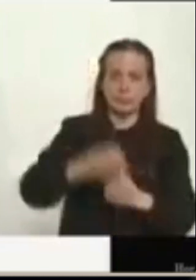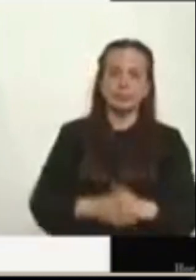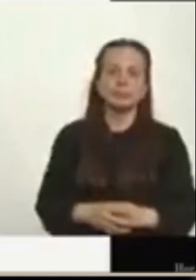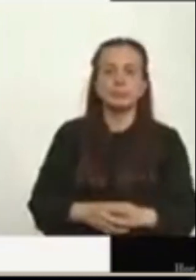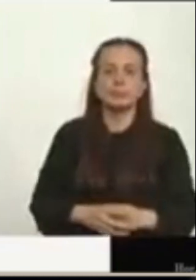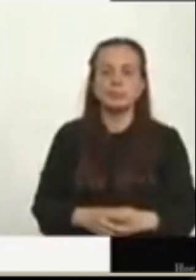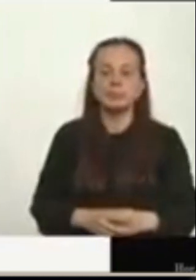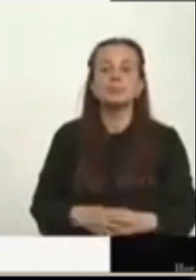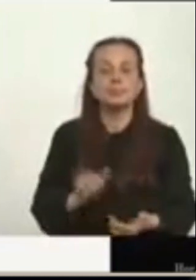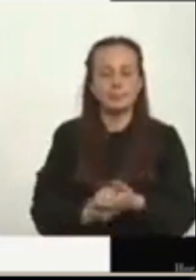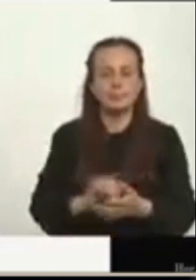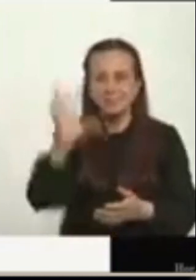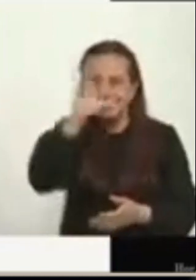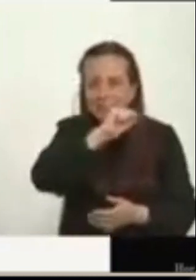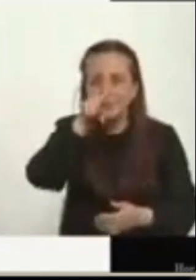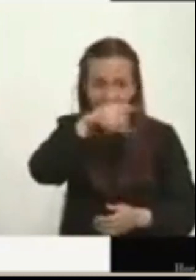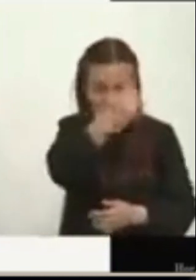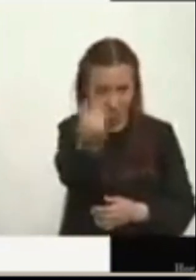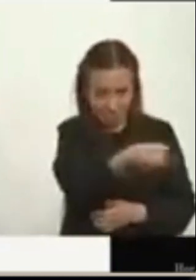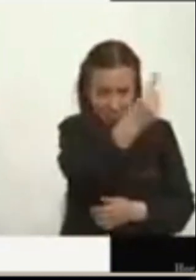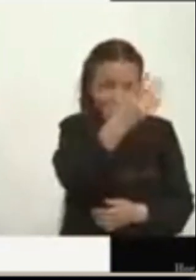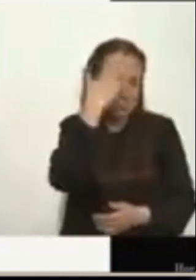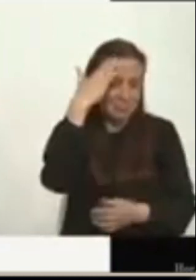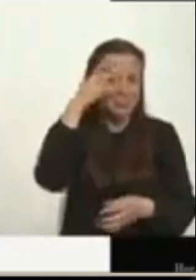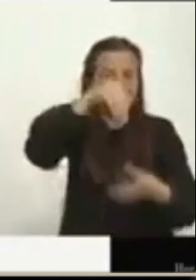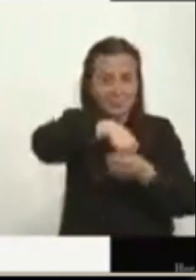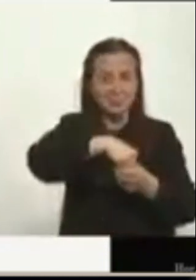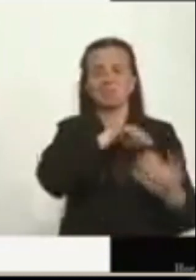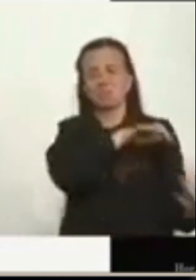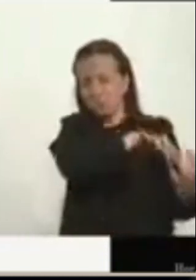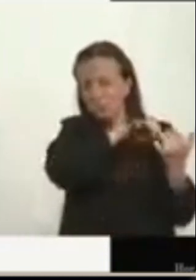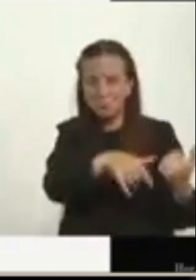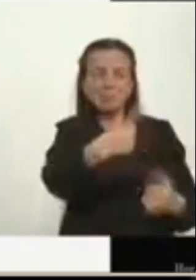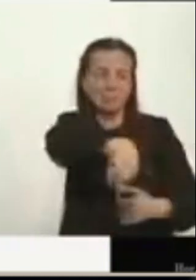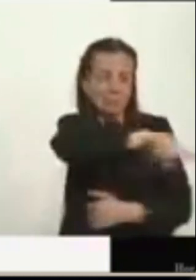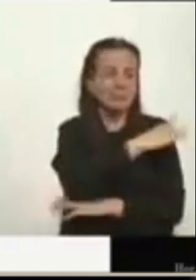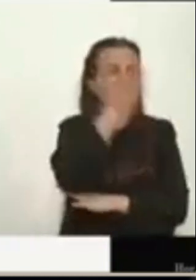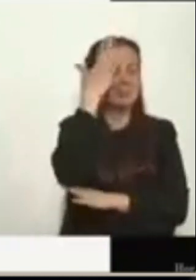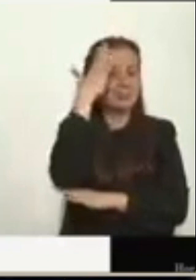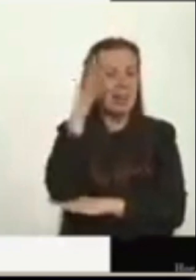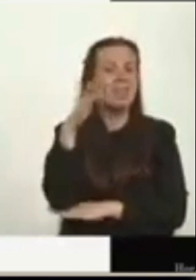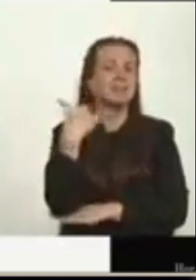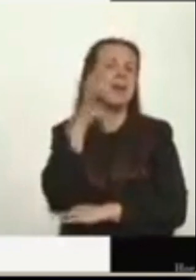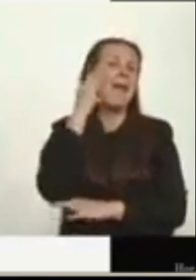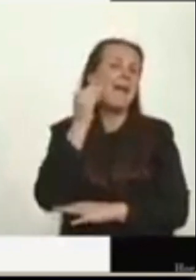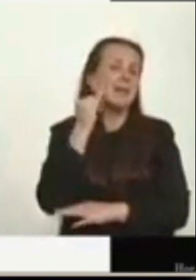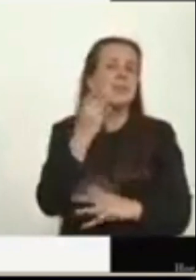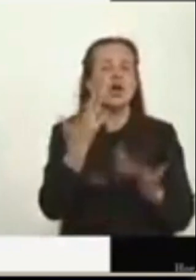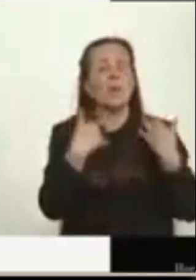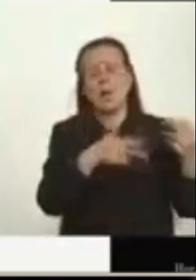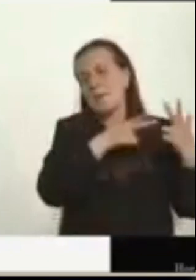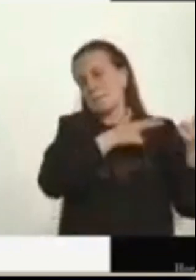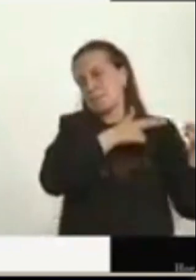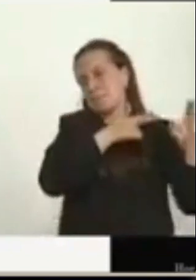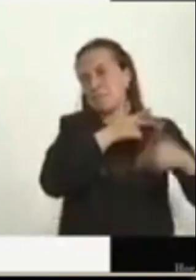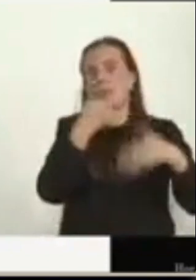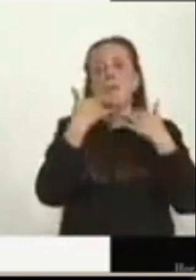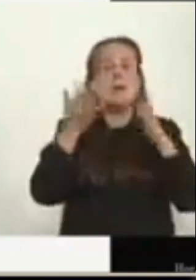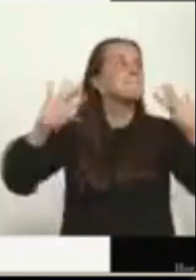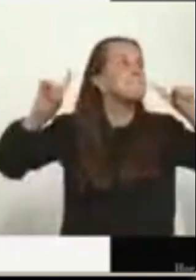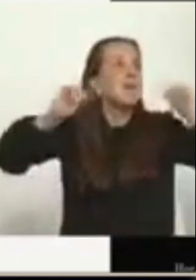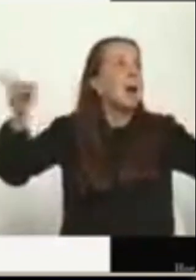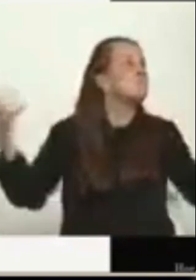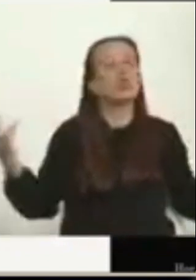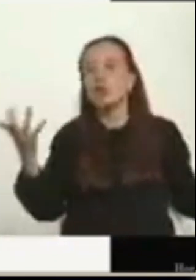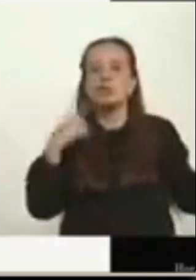reacción en el combate, lo saben los guerreros de la patria que se han jugado la vida en el combate, es una reacción de ráfaga indiscriminada.